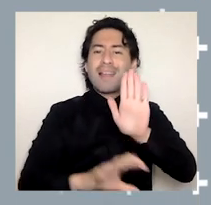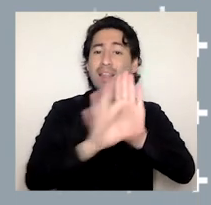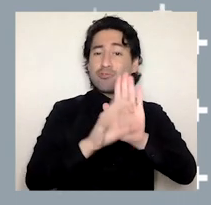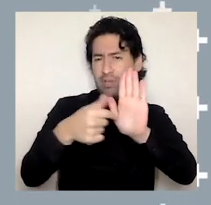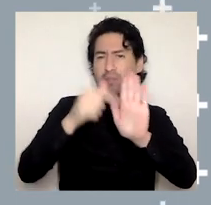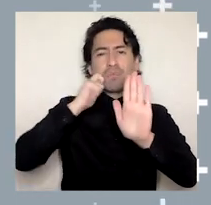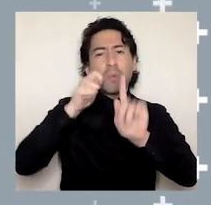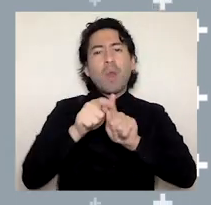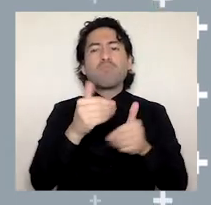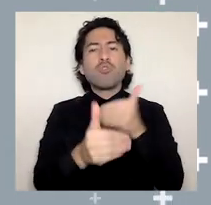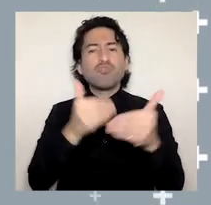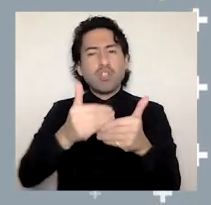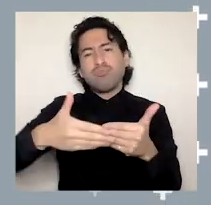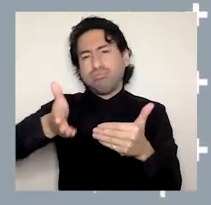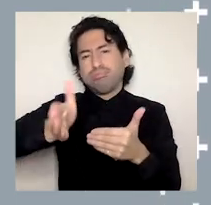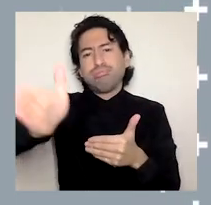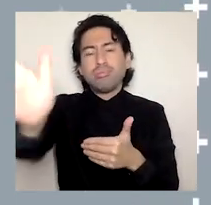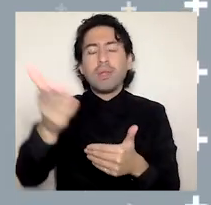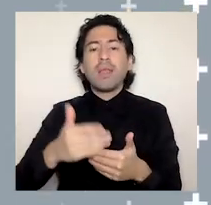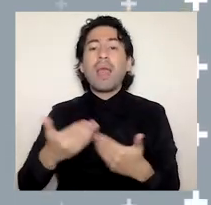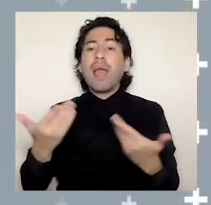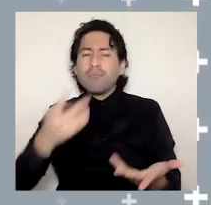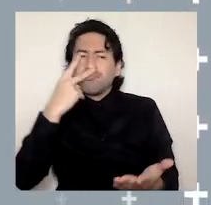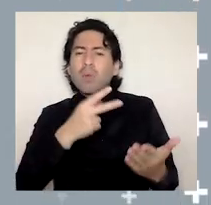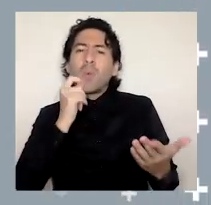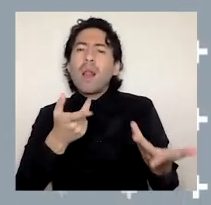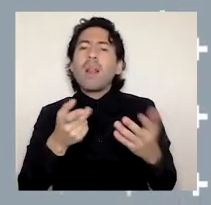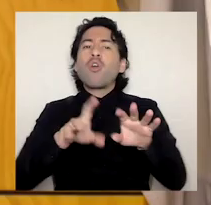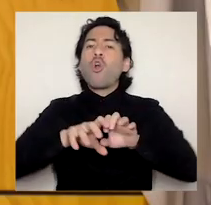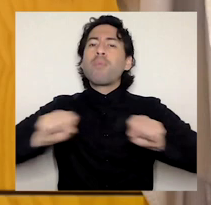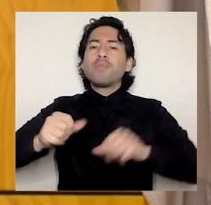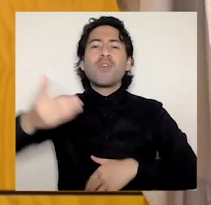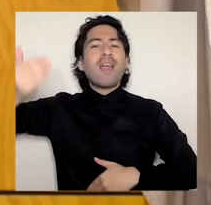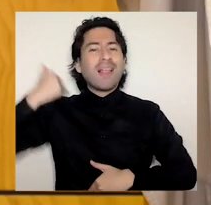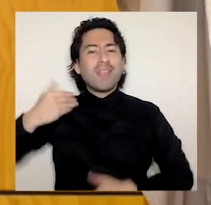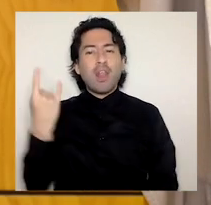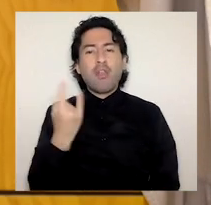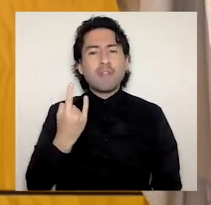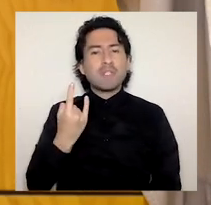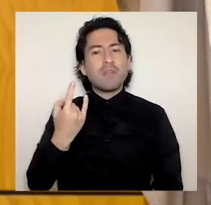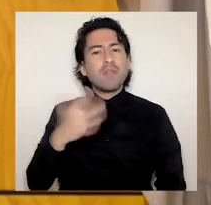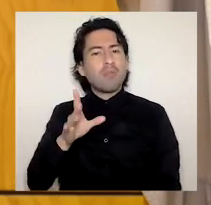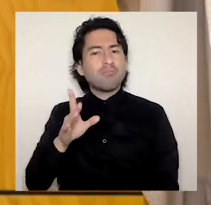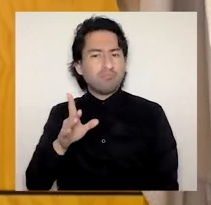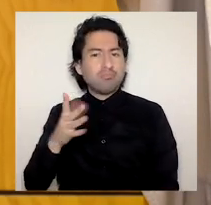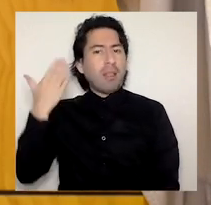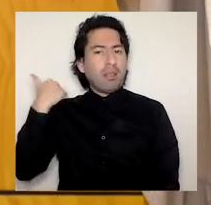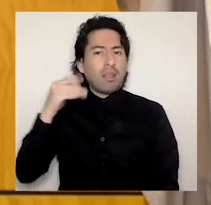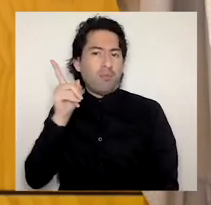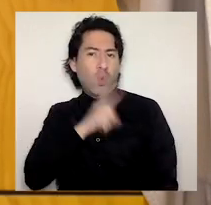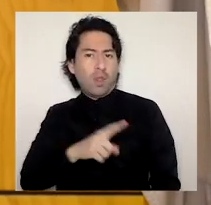compromisos que la universidad contrajo desde la última acreditación. En materia de aseguramiento de la calidad,